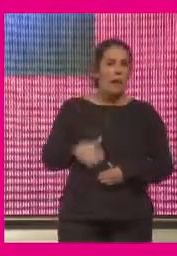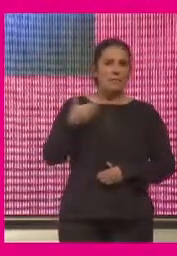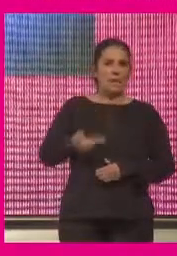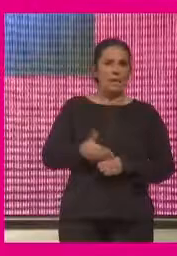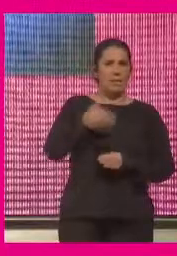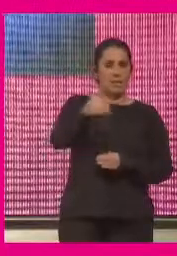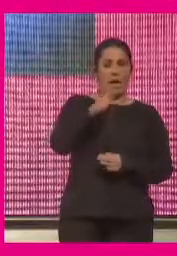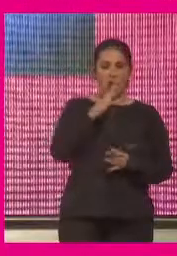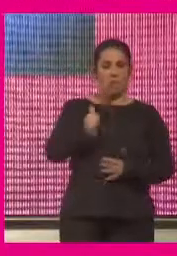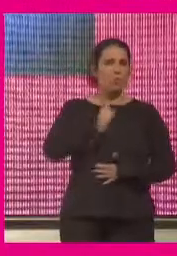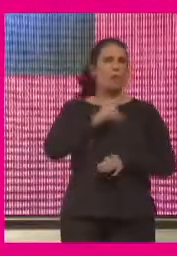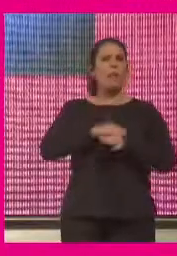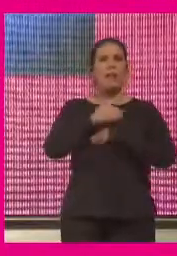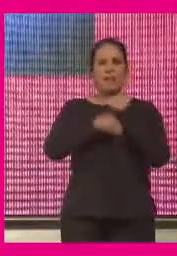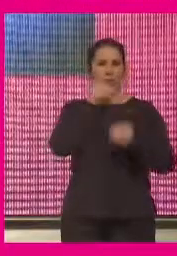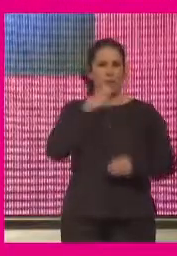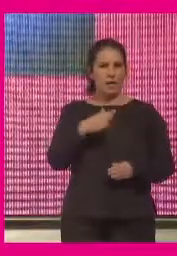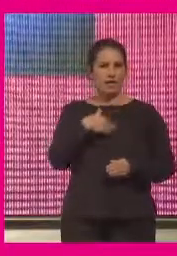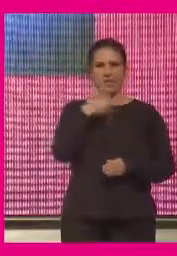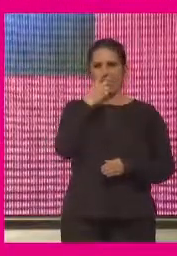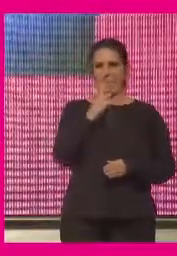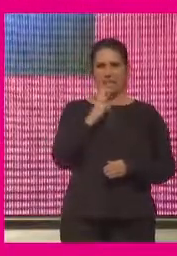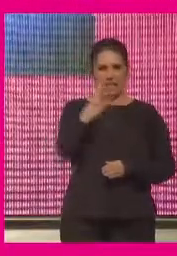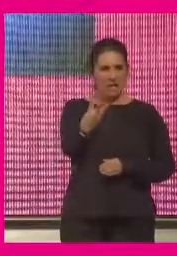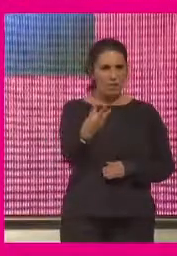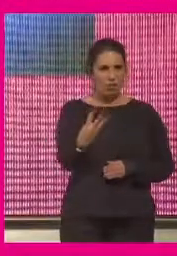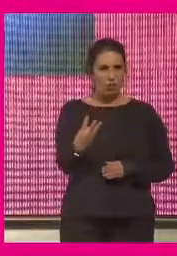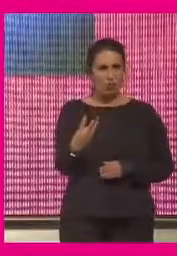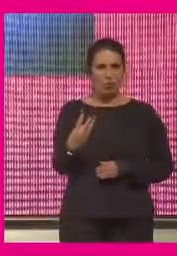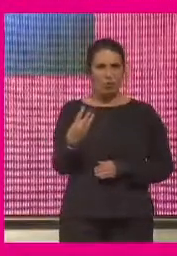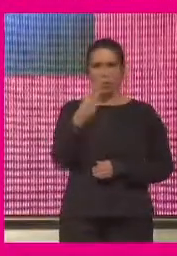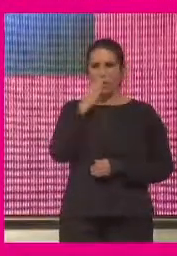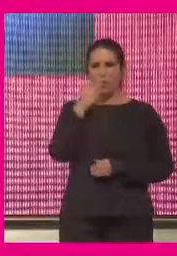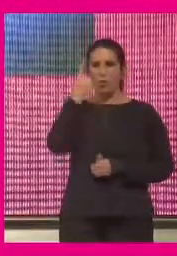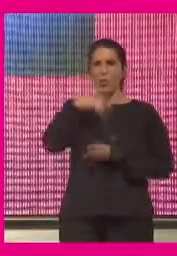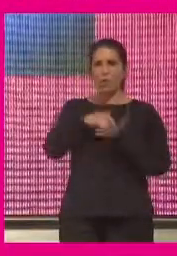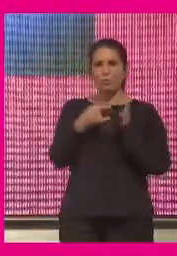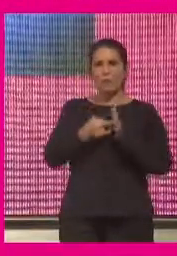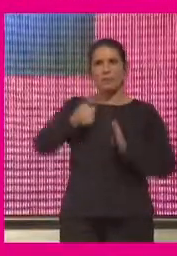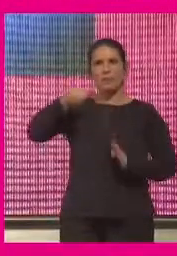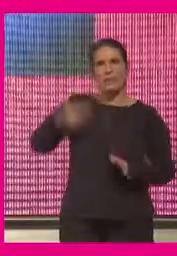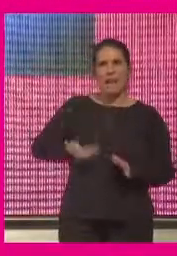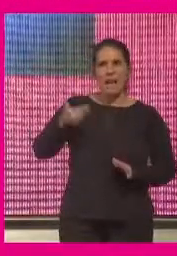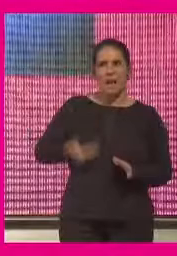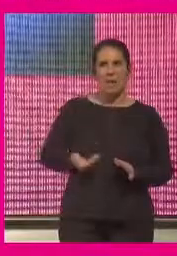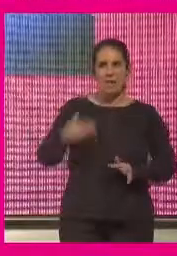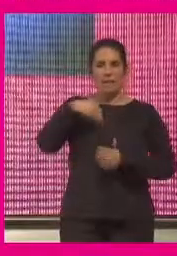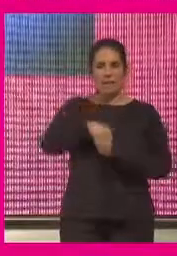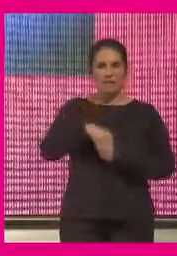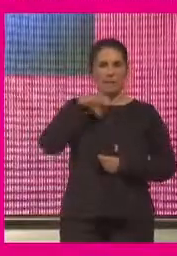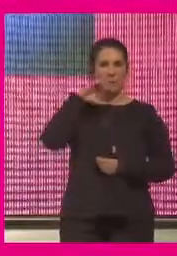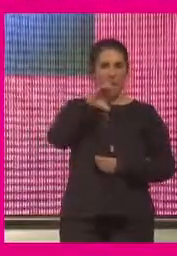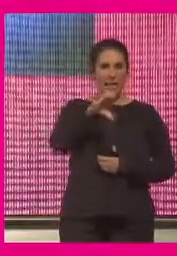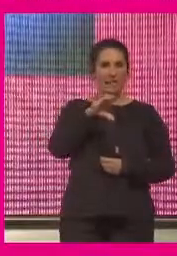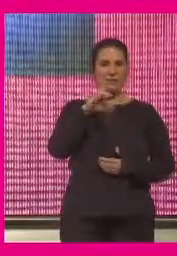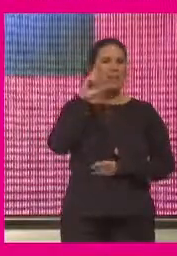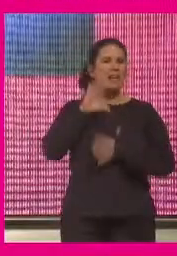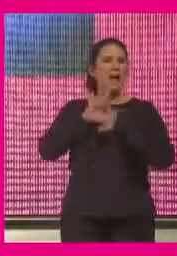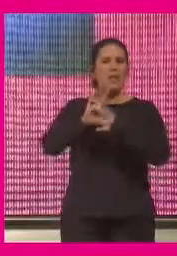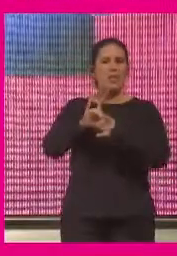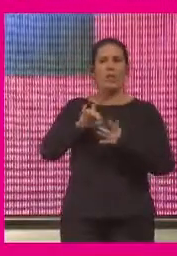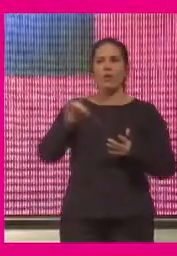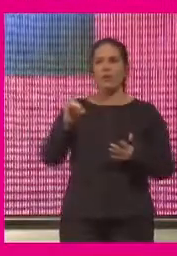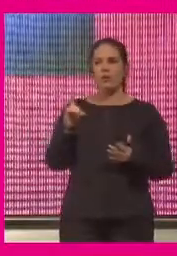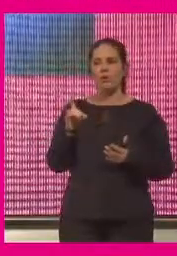tenemos la oportunidad para hacerlo bien los próximos tres años como decía porque además hay uno de los planes clave de reconstrucción de este país que tiene que ver con